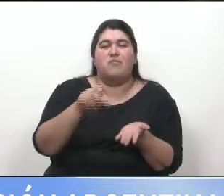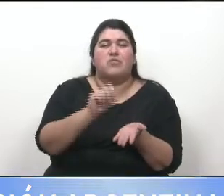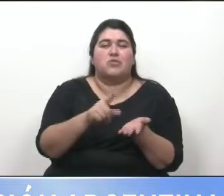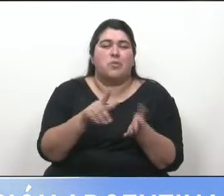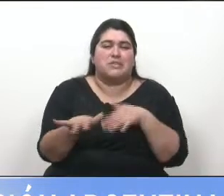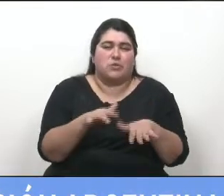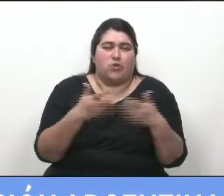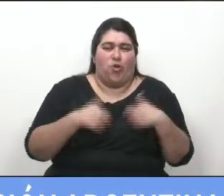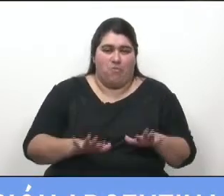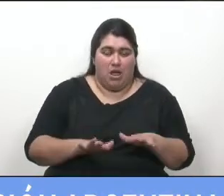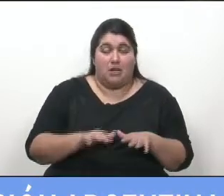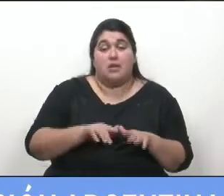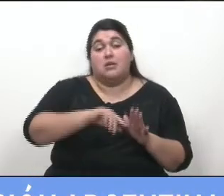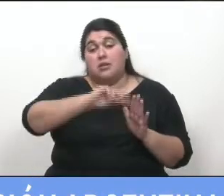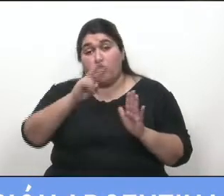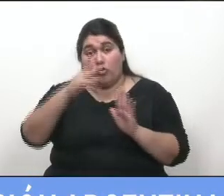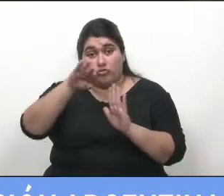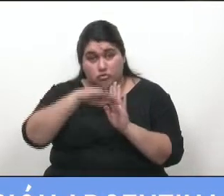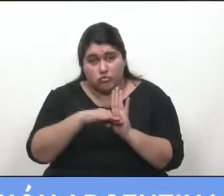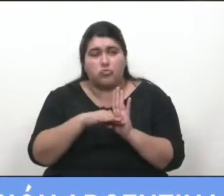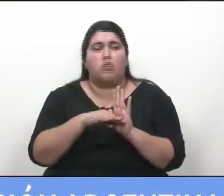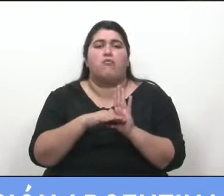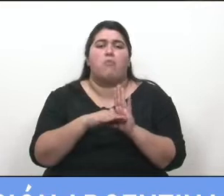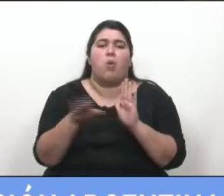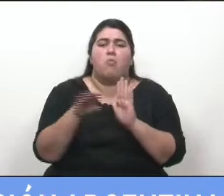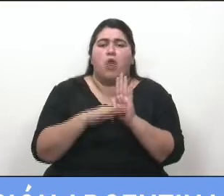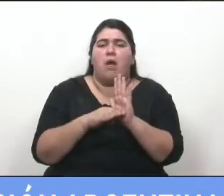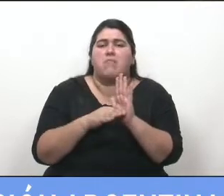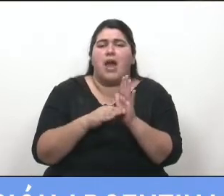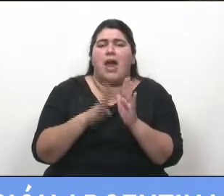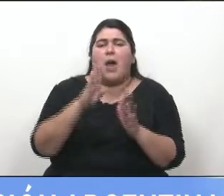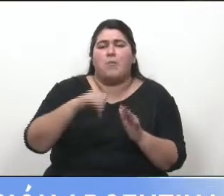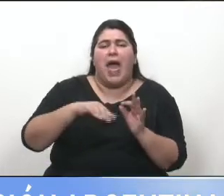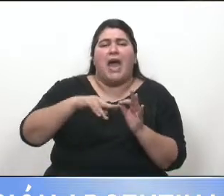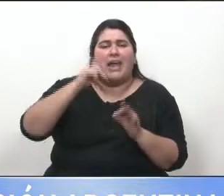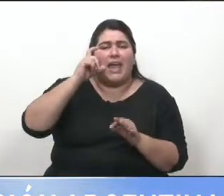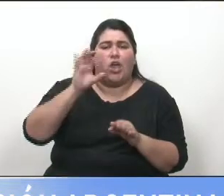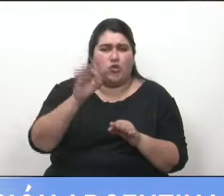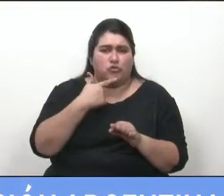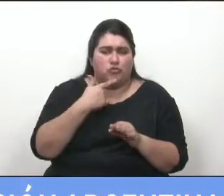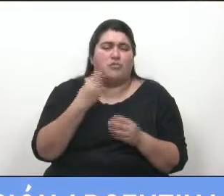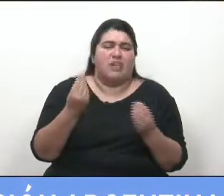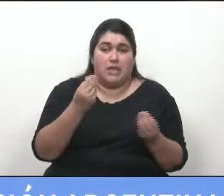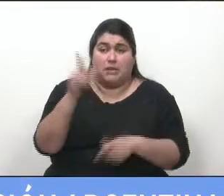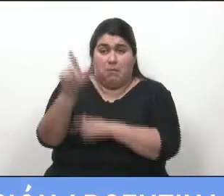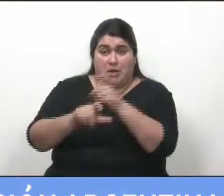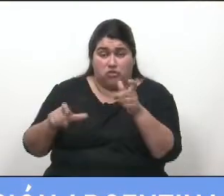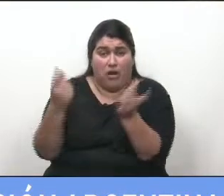el título 2 crea un programa de blanqueo para los contribuyentes que dispongan de fondos no declarados.